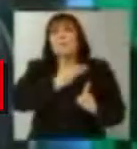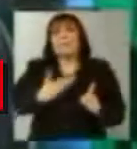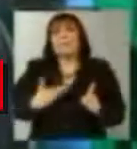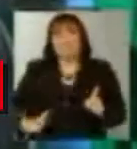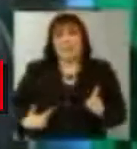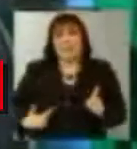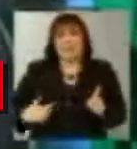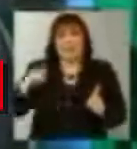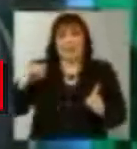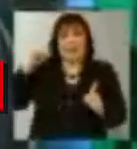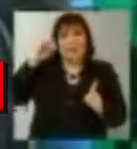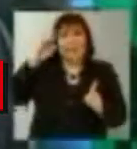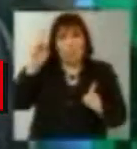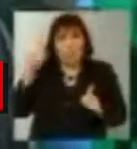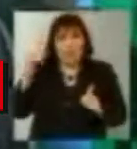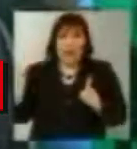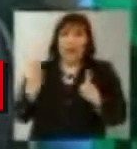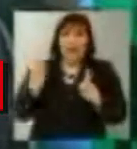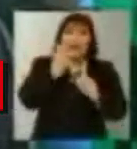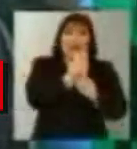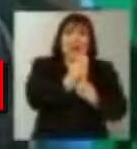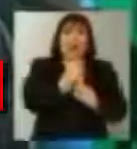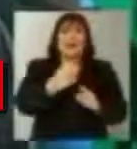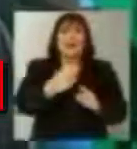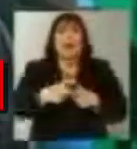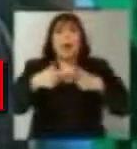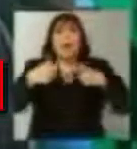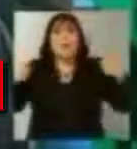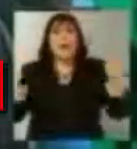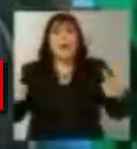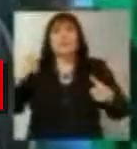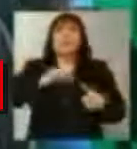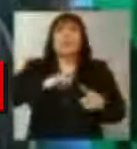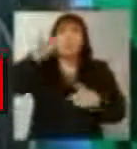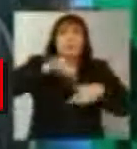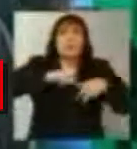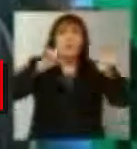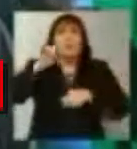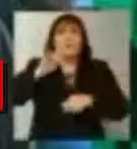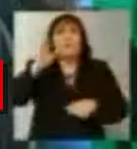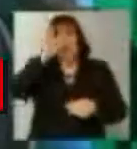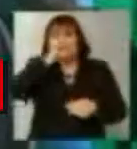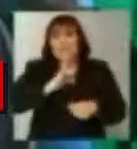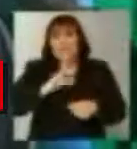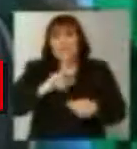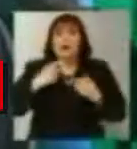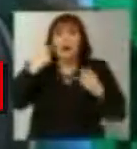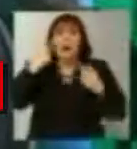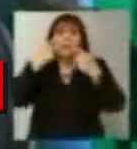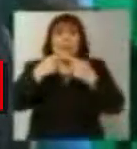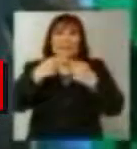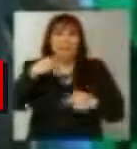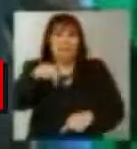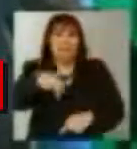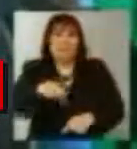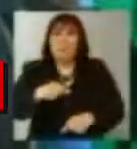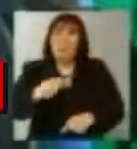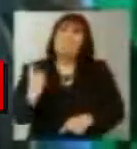compañía aérea. Incrementar los vuelos a Brasil es el principal objetivo de la empresa a corto plazo.